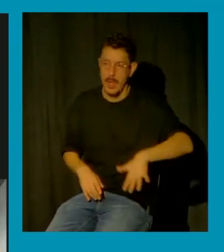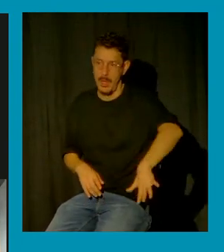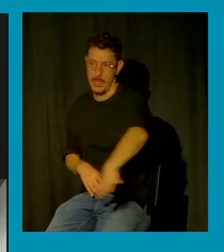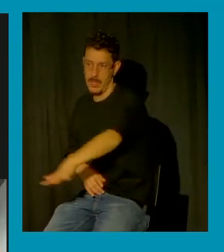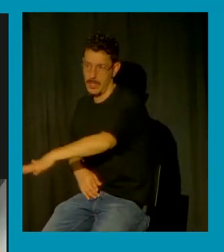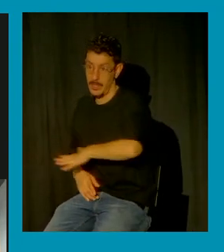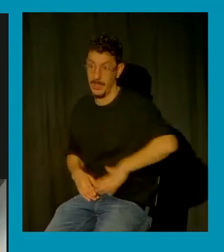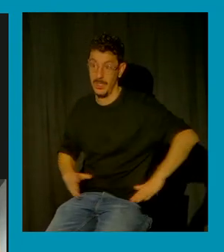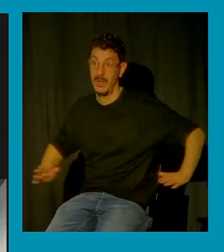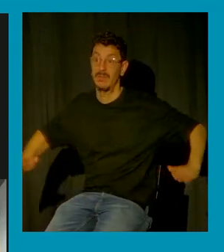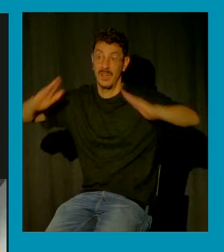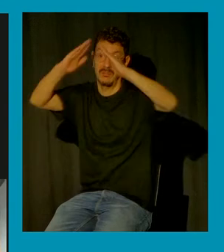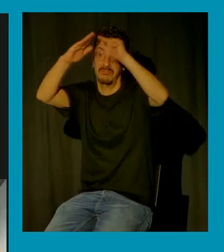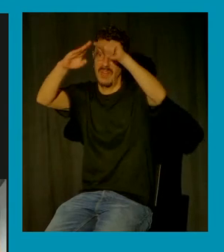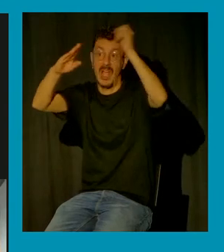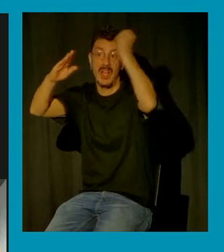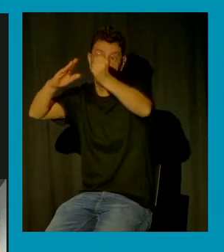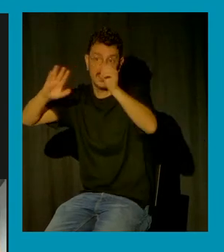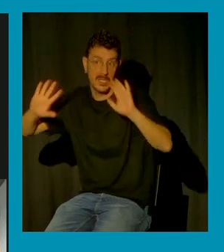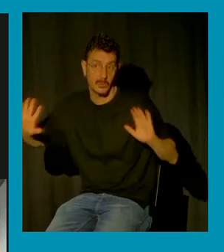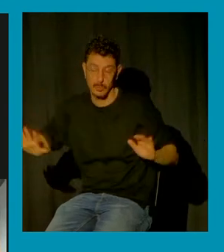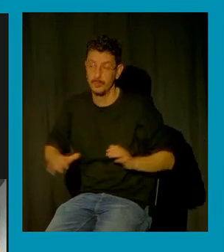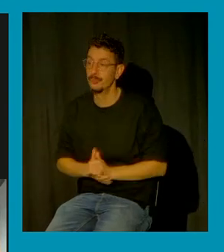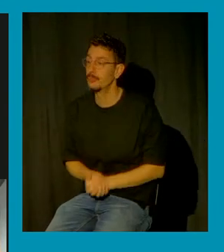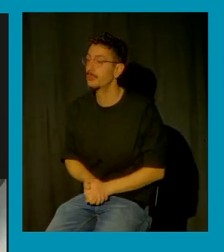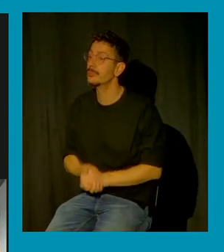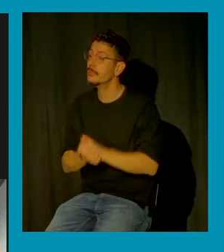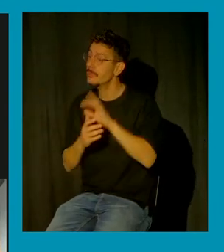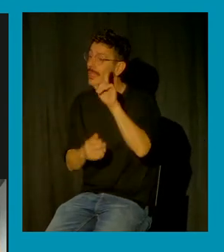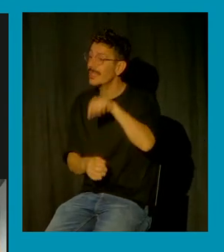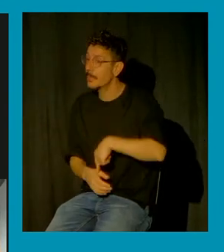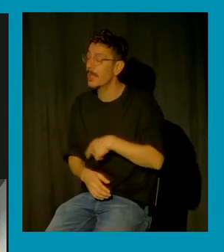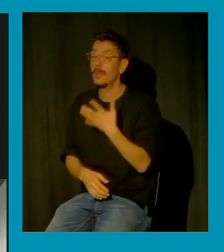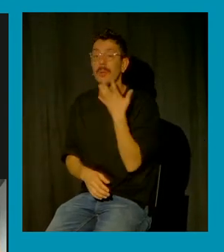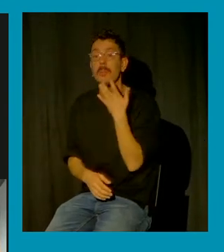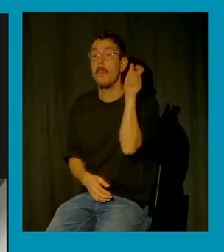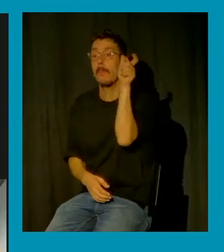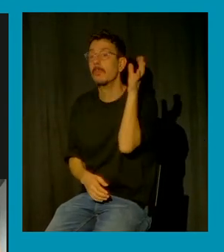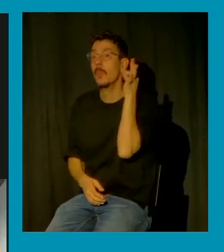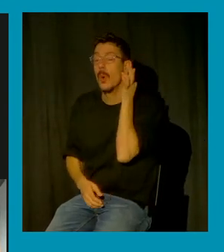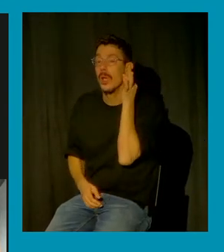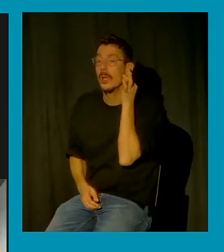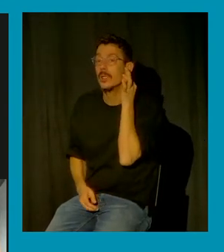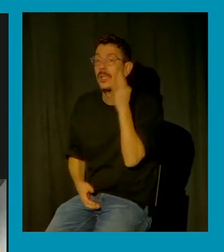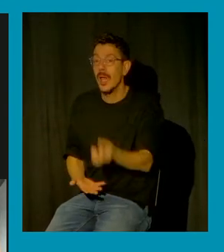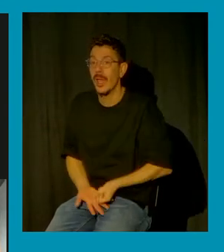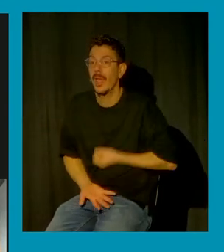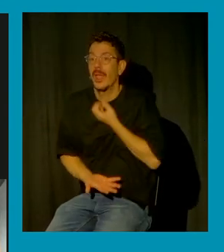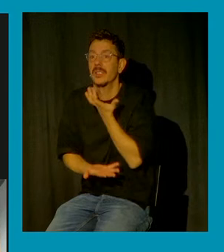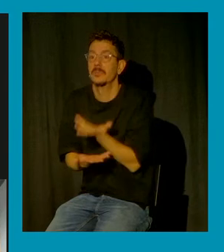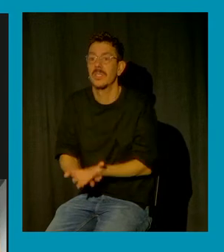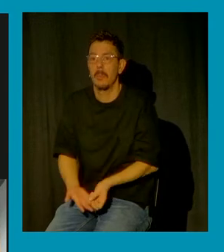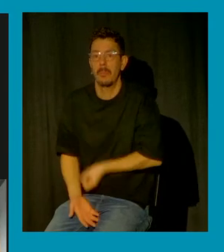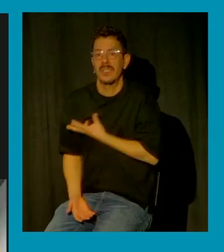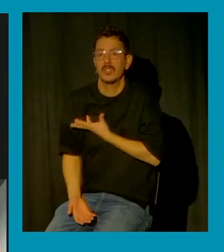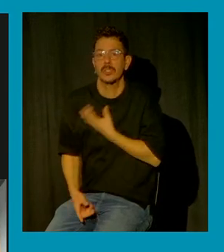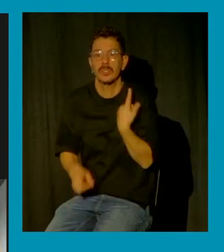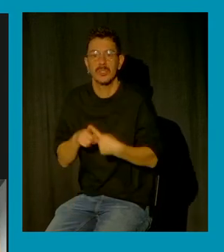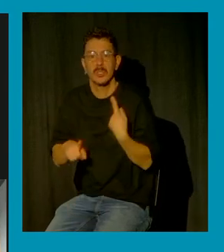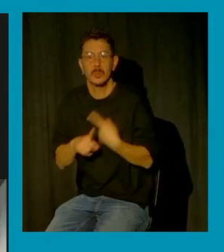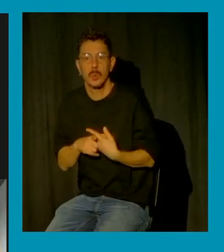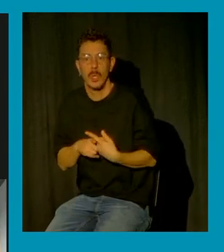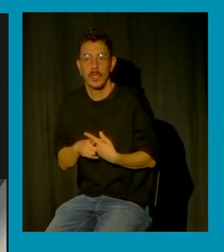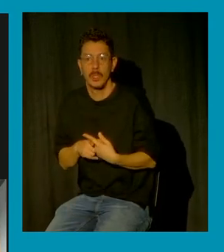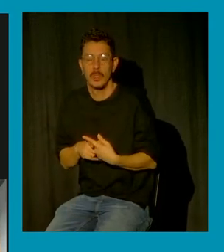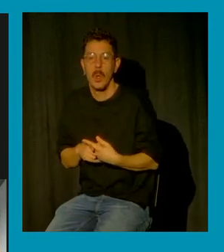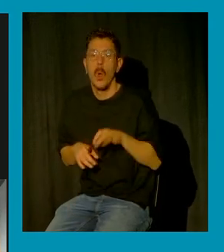como diría Judy Walkowicz también las mujeres no expresan una pasión sexual o no expresan una